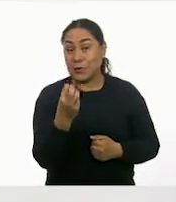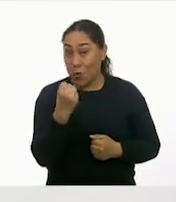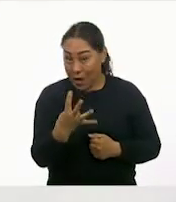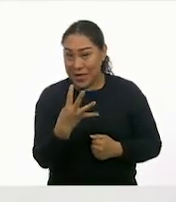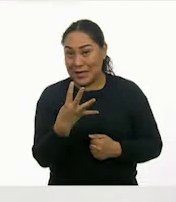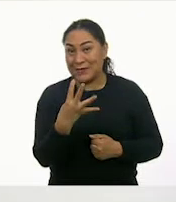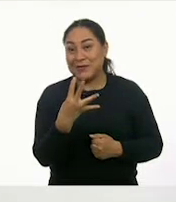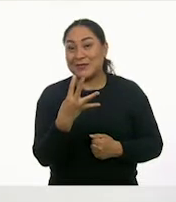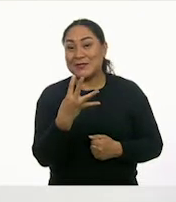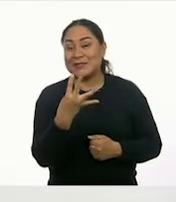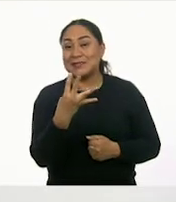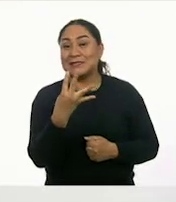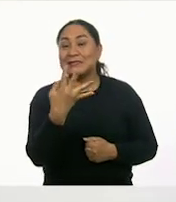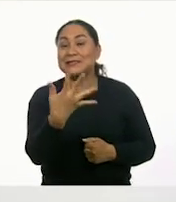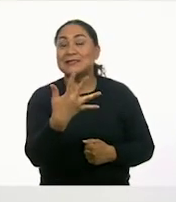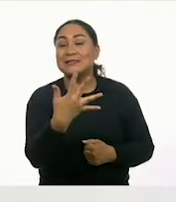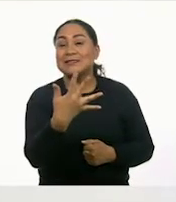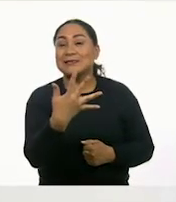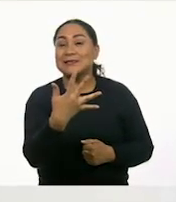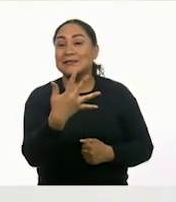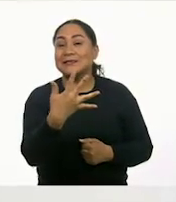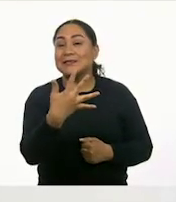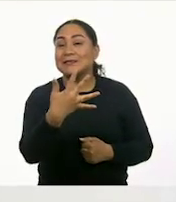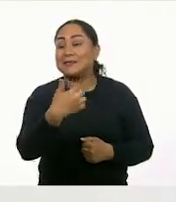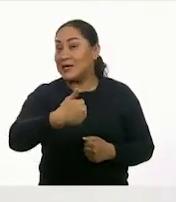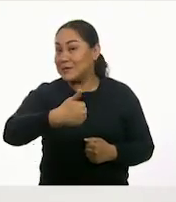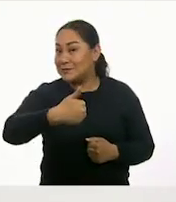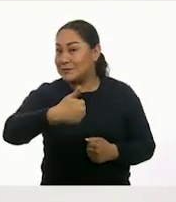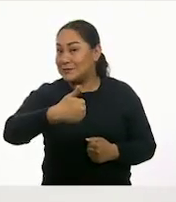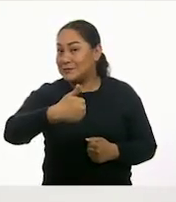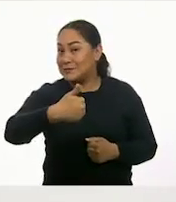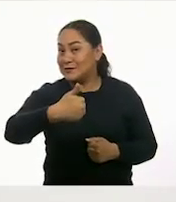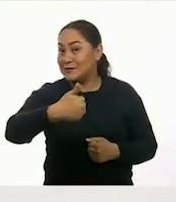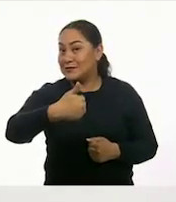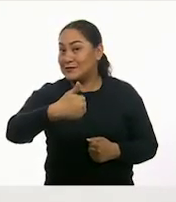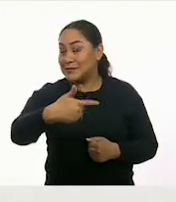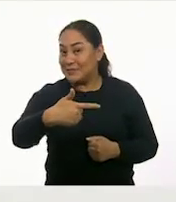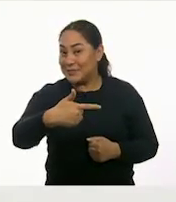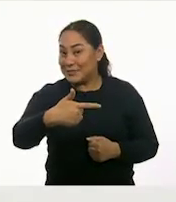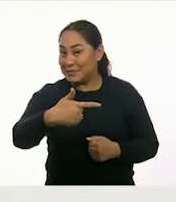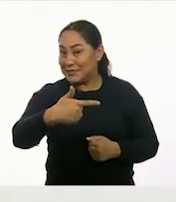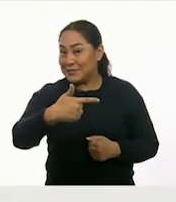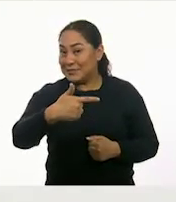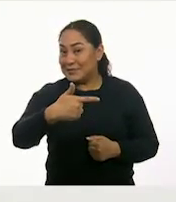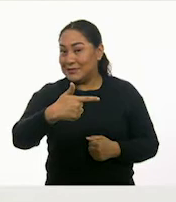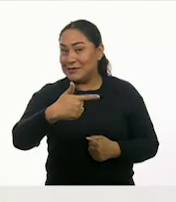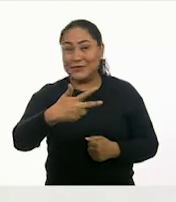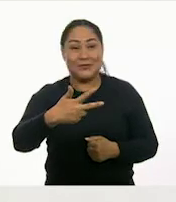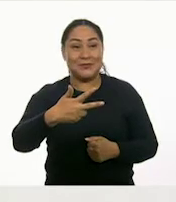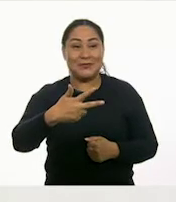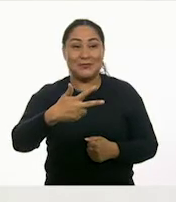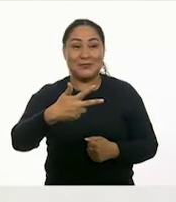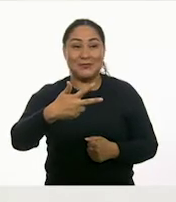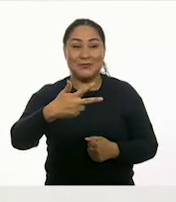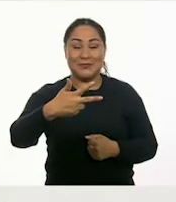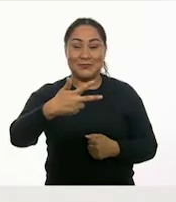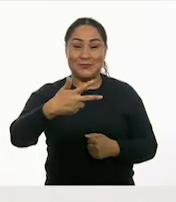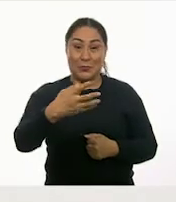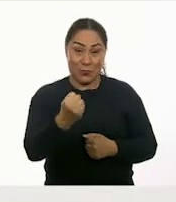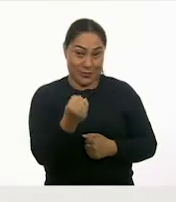cuatro, cinco, seis, siete, ocho,